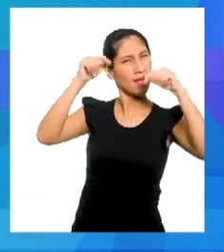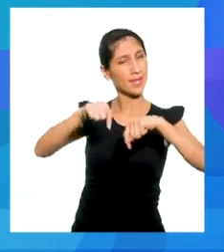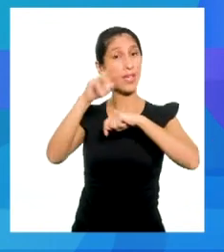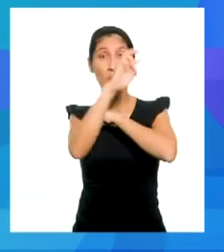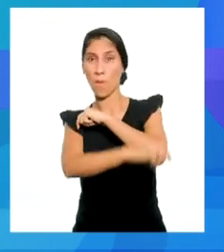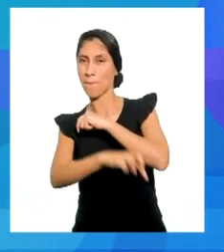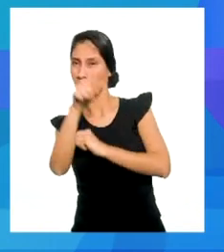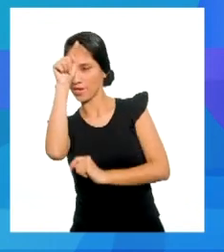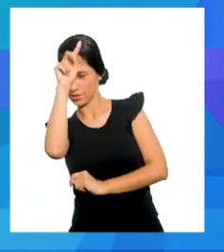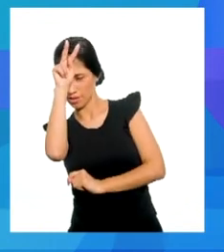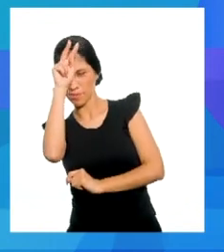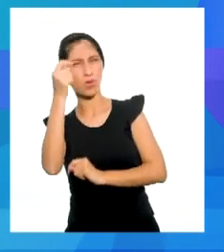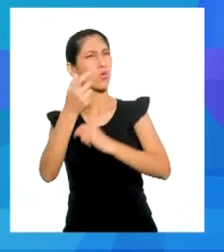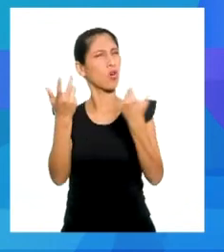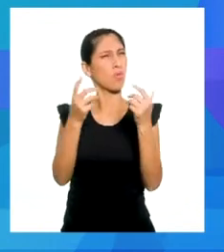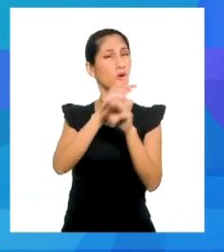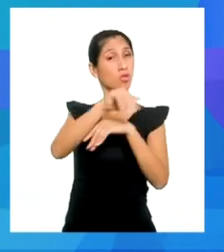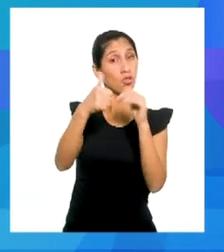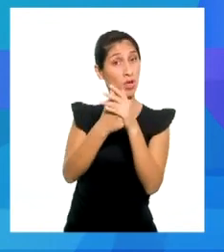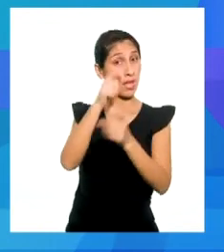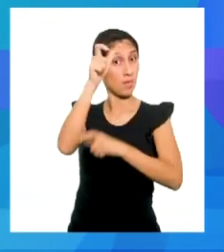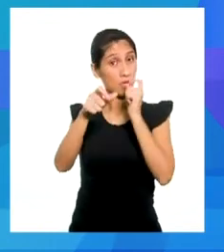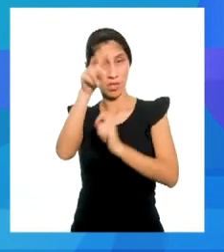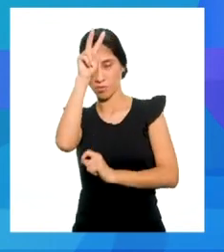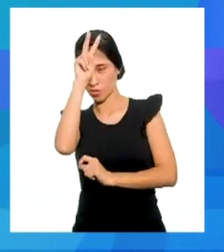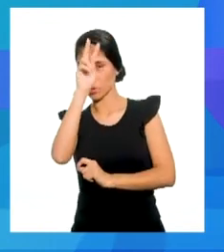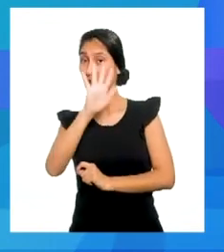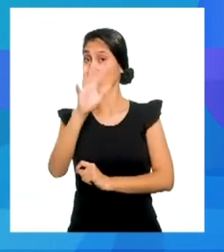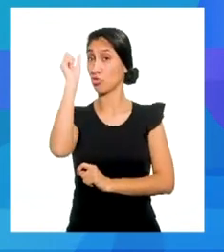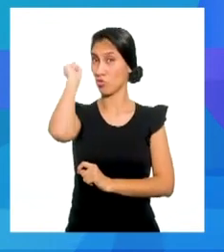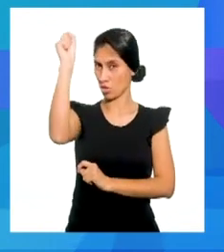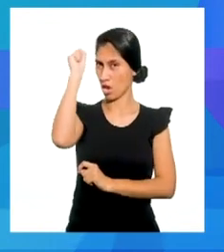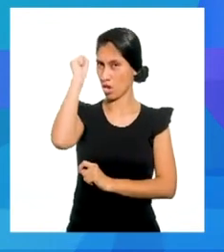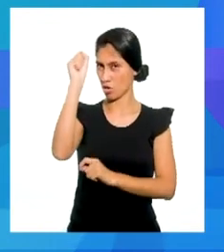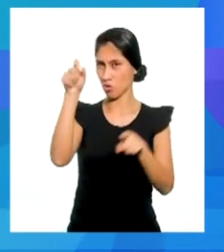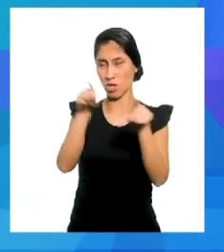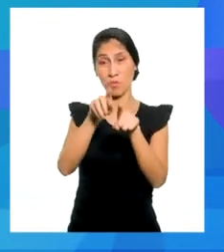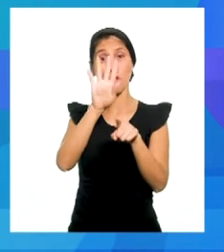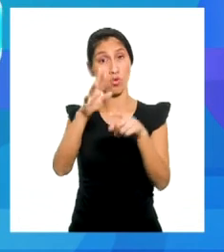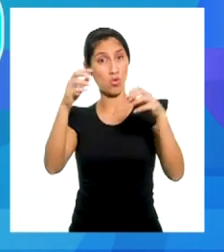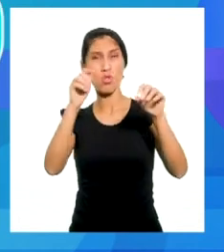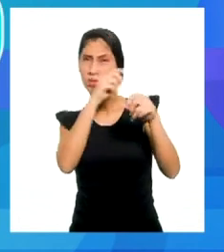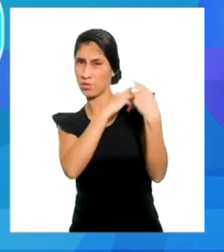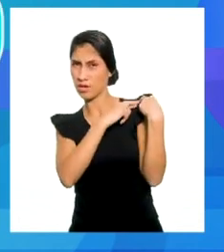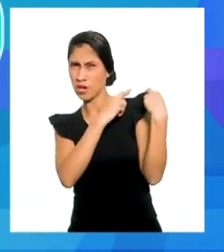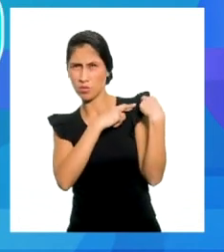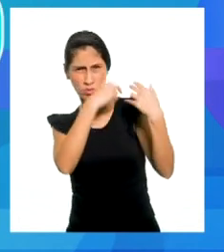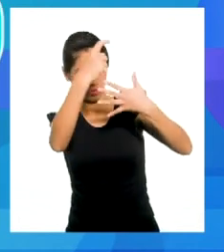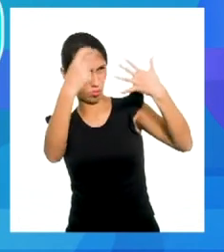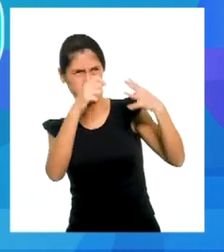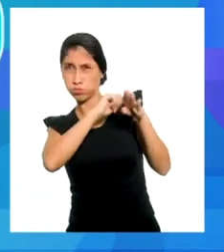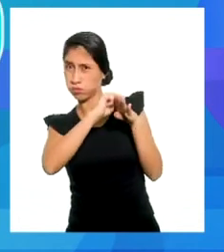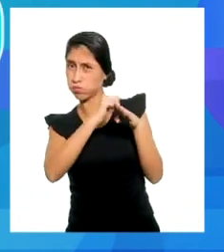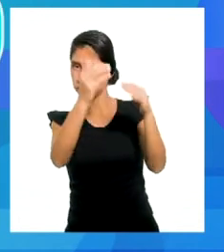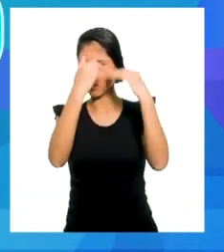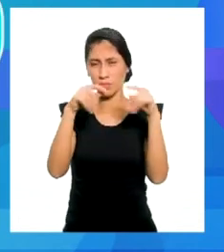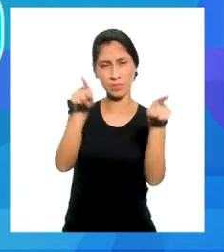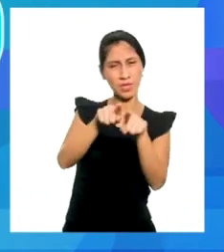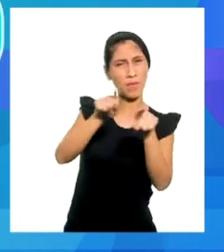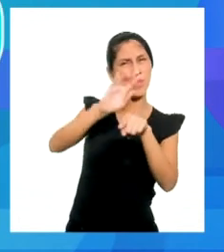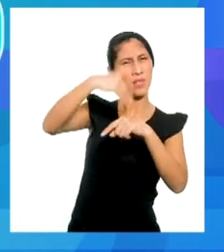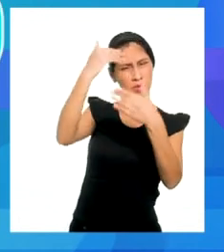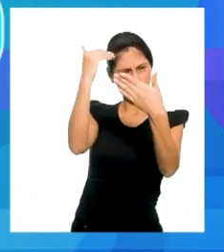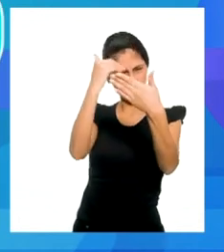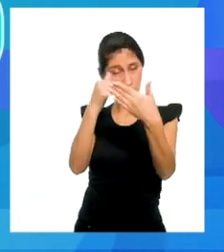los ciudadanos ejercen sus derechos y cumplen sus deberes? Nuevamente hemos confirmado que, aplicando las matemáticas